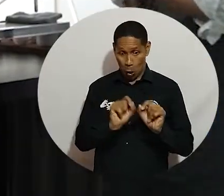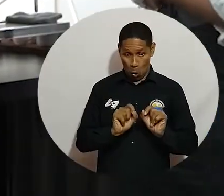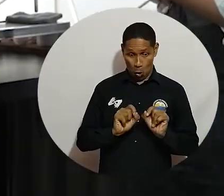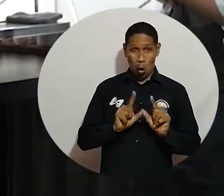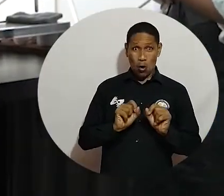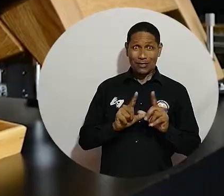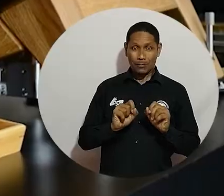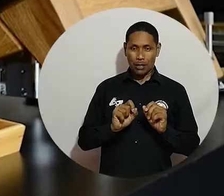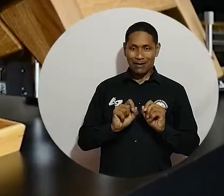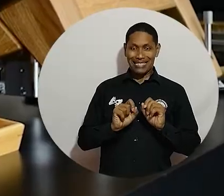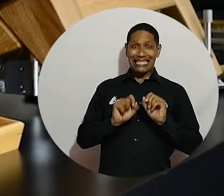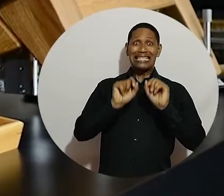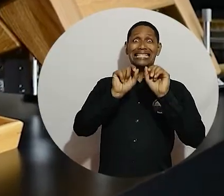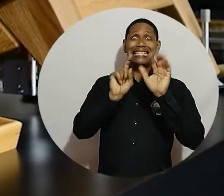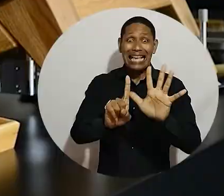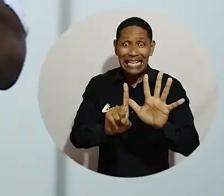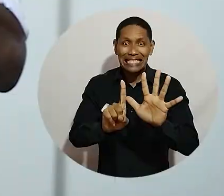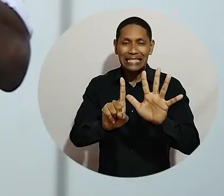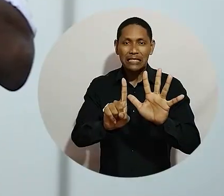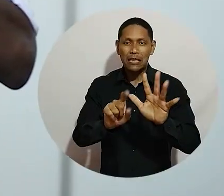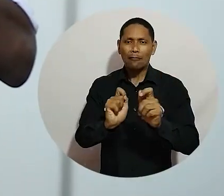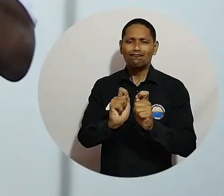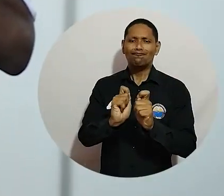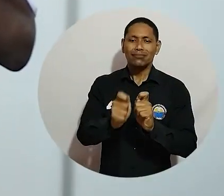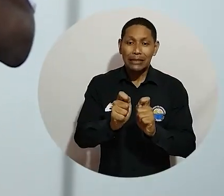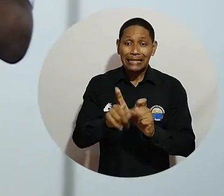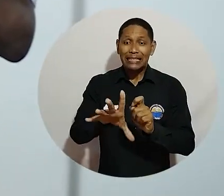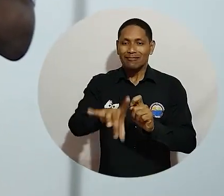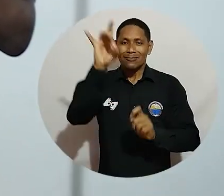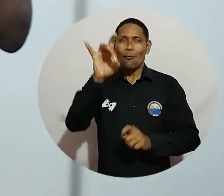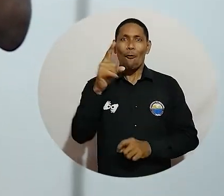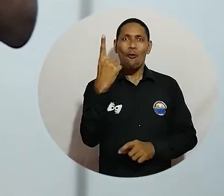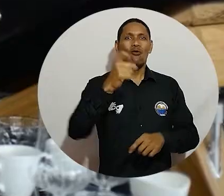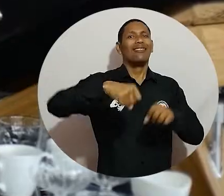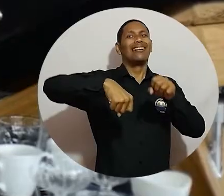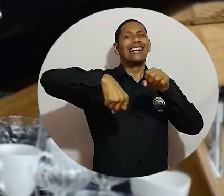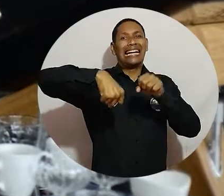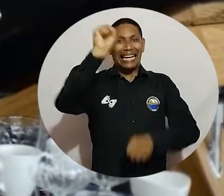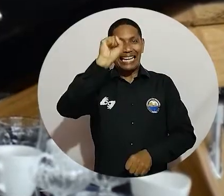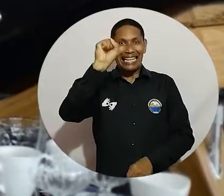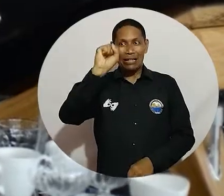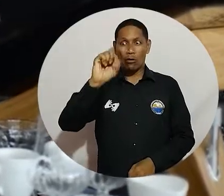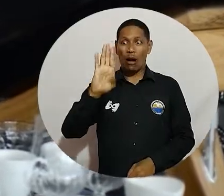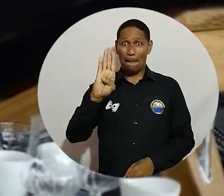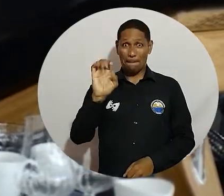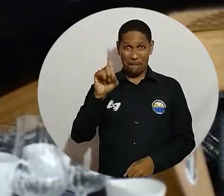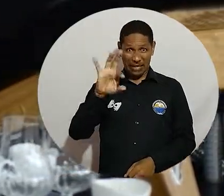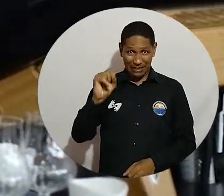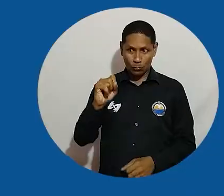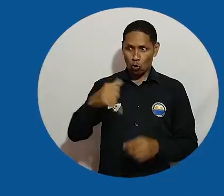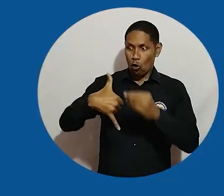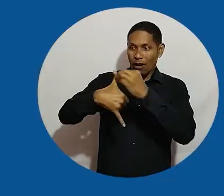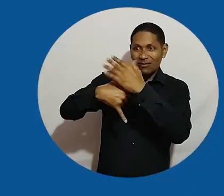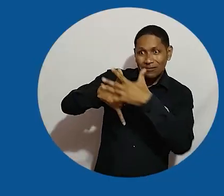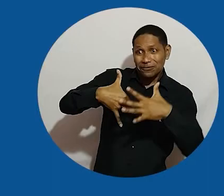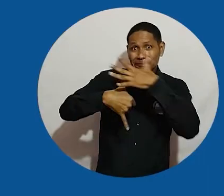6 pasaron a la semifinal, para luego elegir al campeón de varismo de la regional norte.